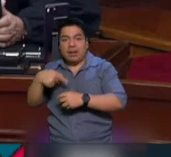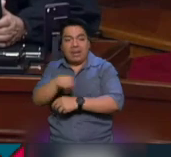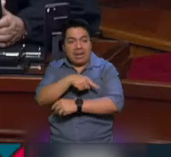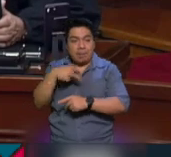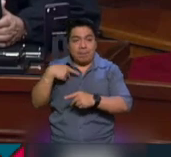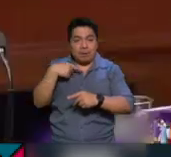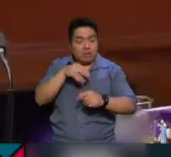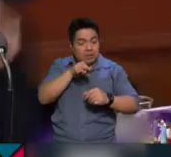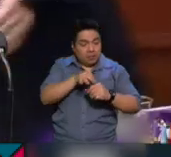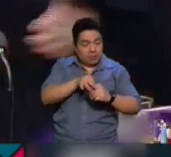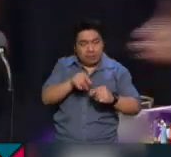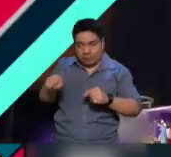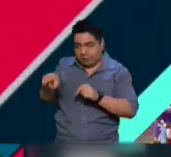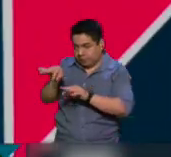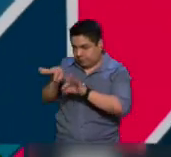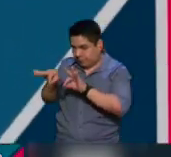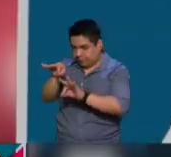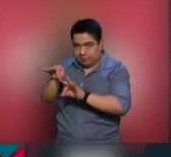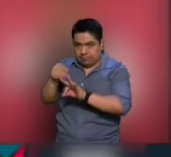popular.